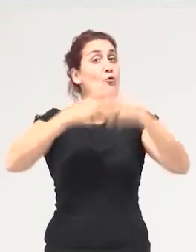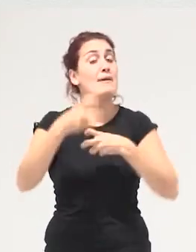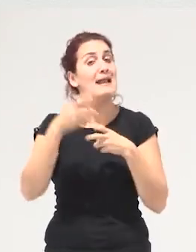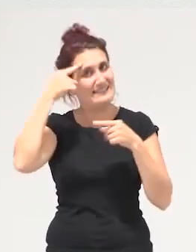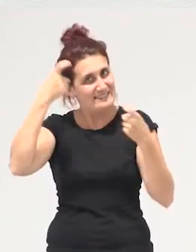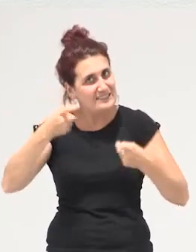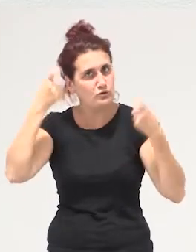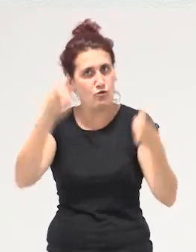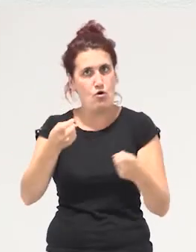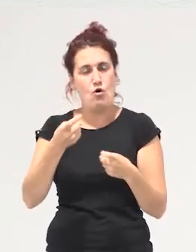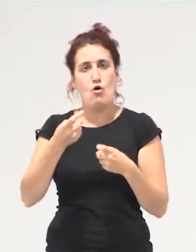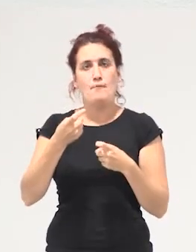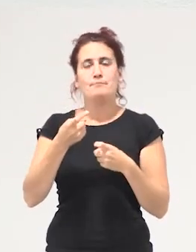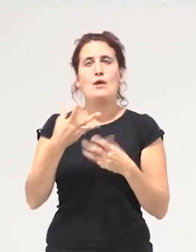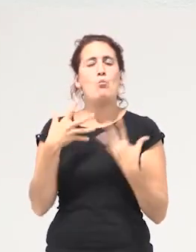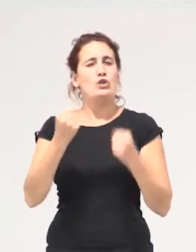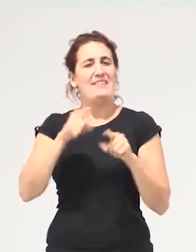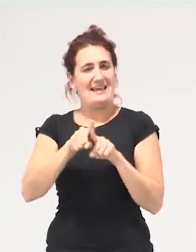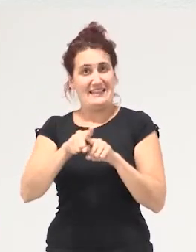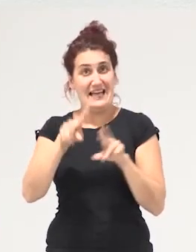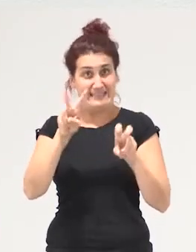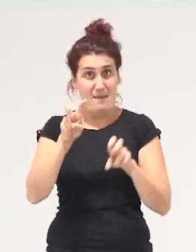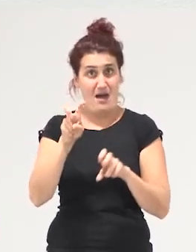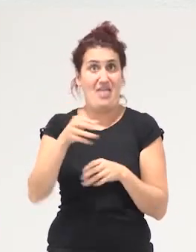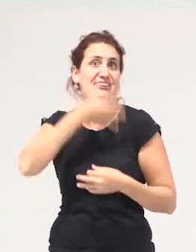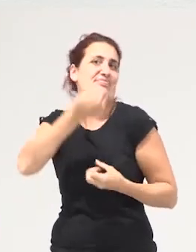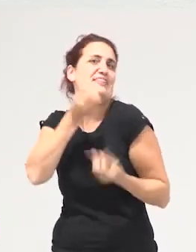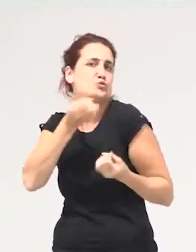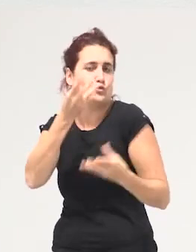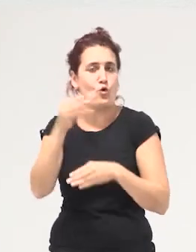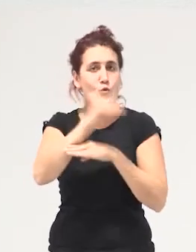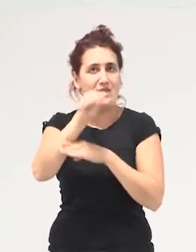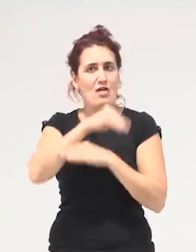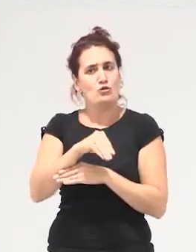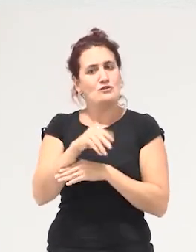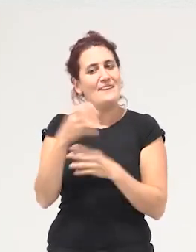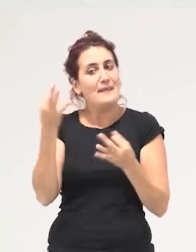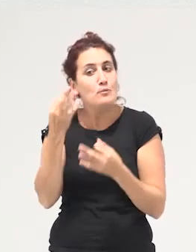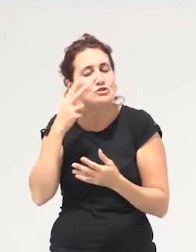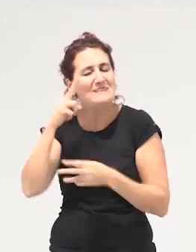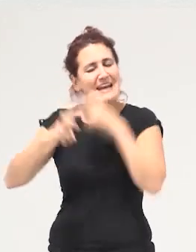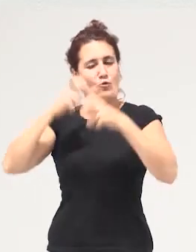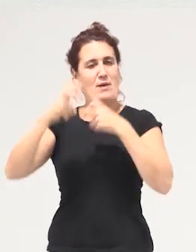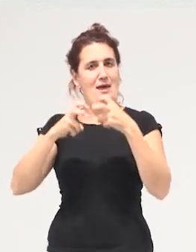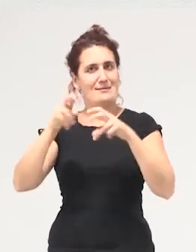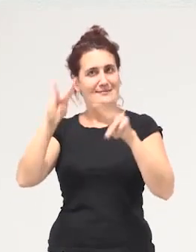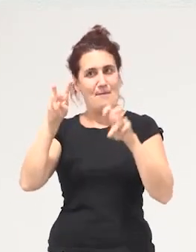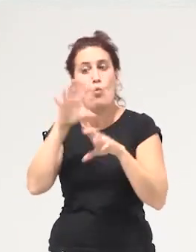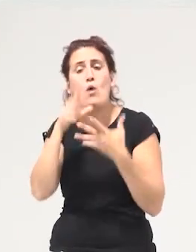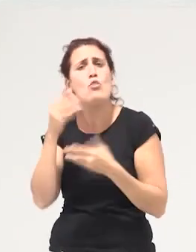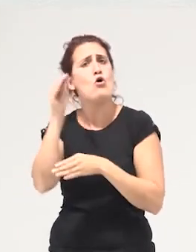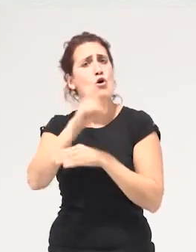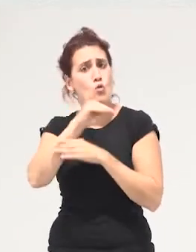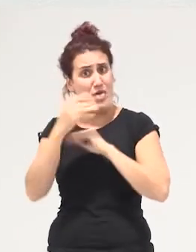la potencia crítica del discurso de los cuidados tenemos que recuperar la amplitud de que hablamos cuando hablamos de cuidados y